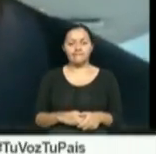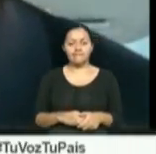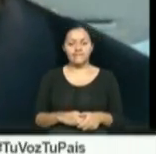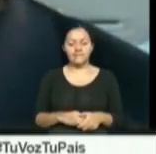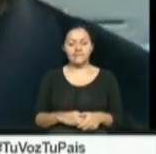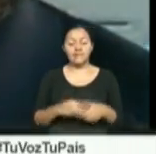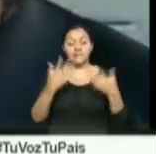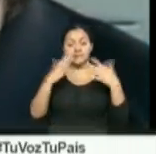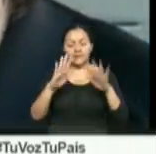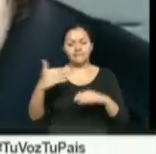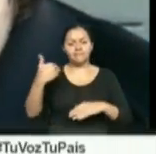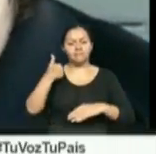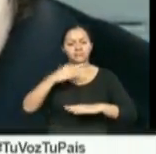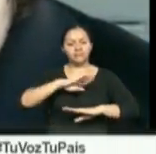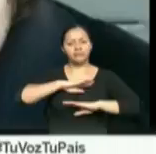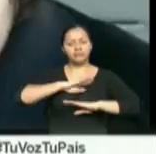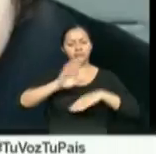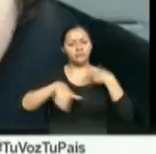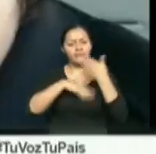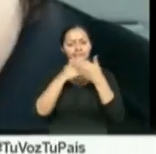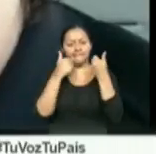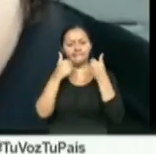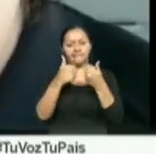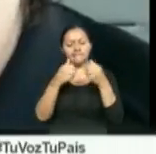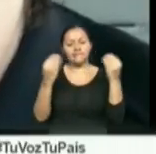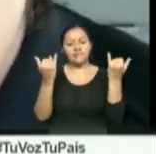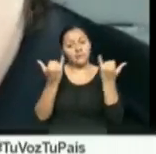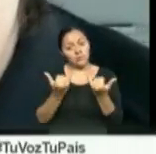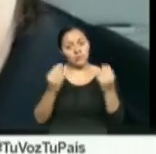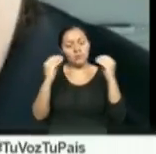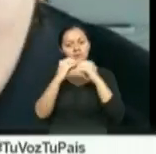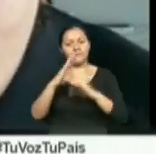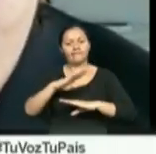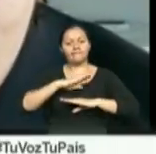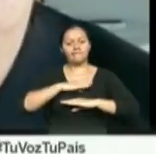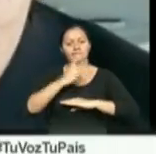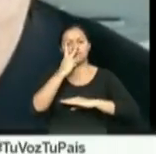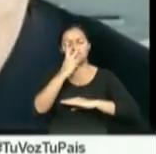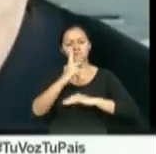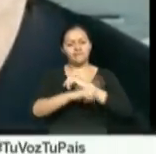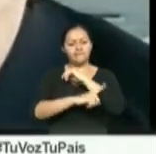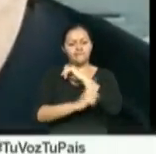Tenemos la satisfacción moral, estamos satisfechos con la sentencia.